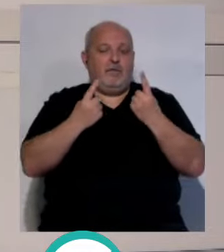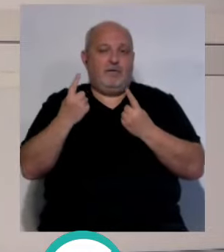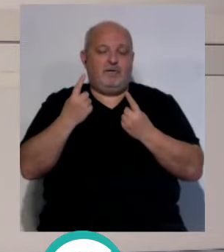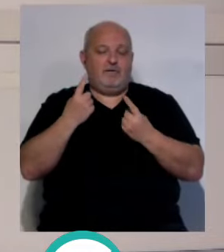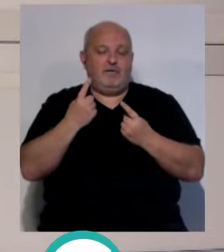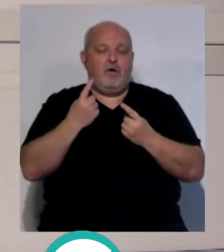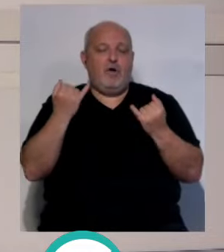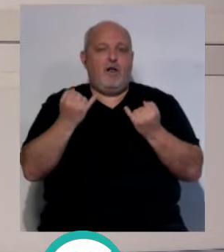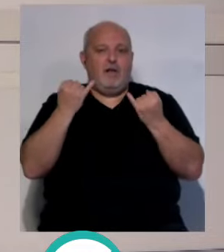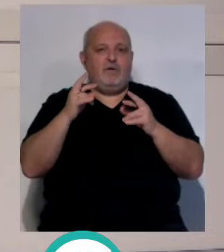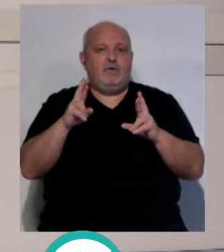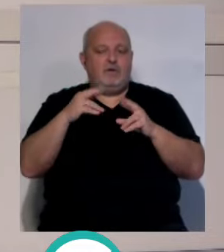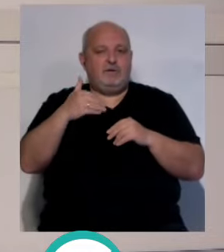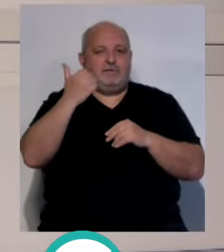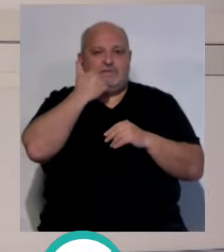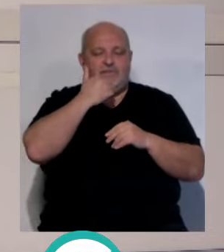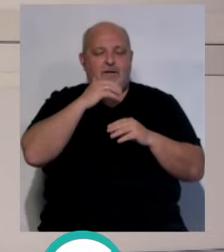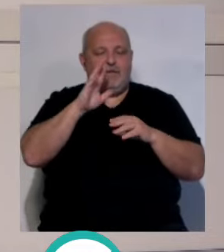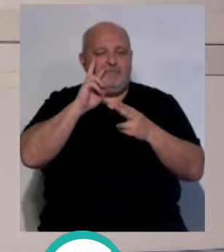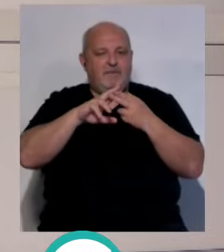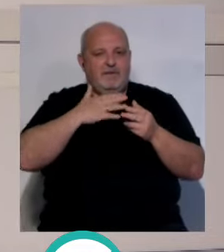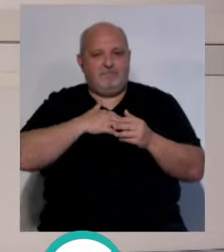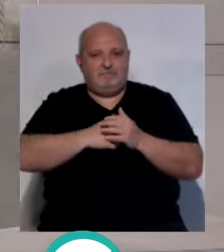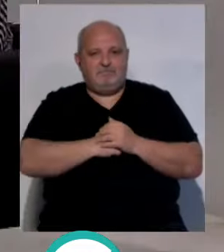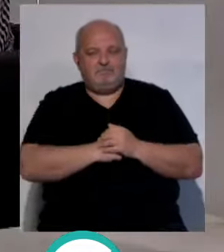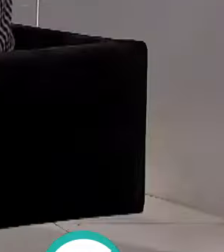ya pedirlo. Ojalá haya suerte para el sábado. Venga, adiós, hasta mañana.